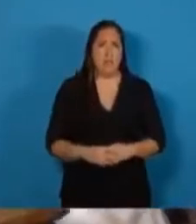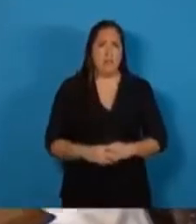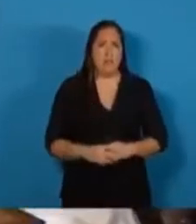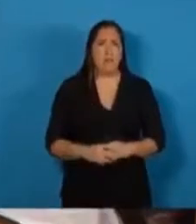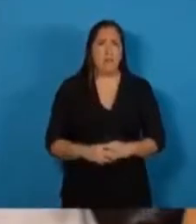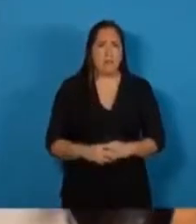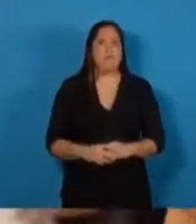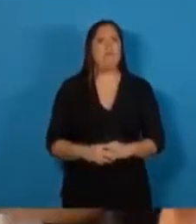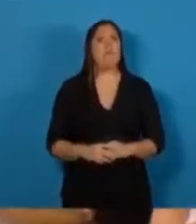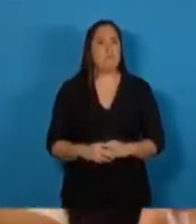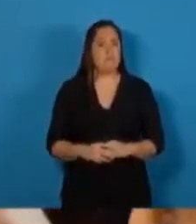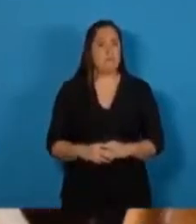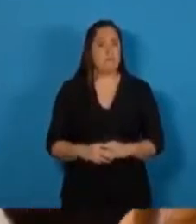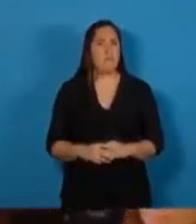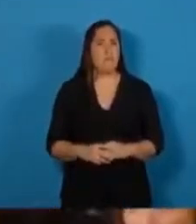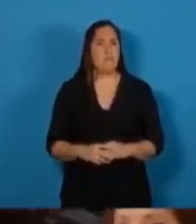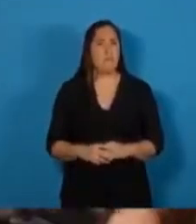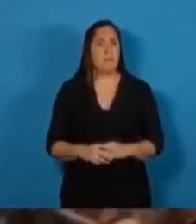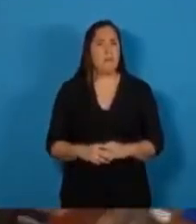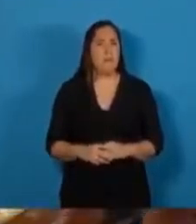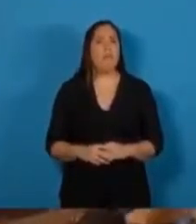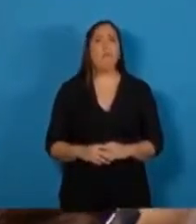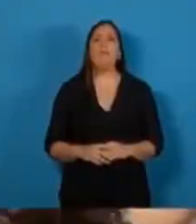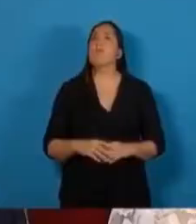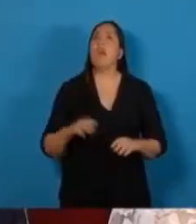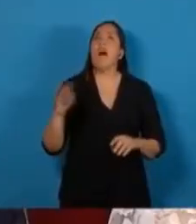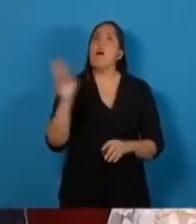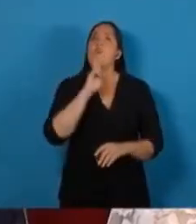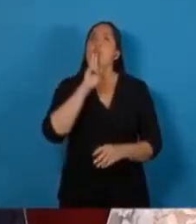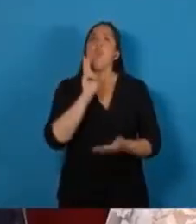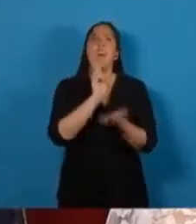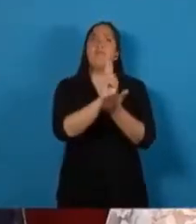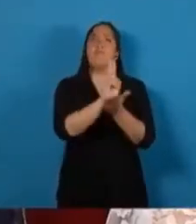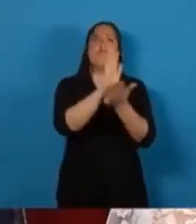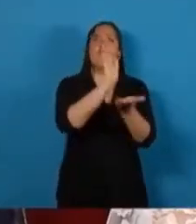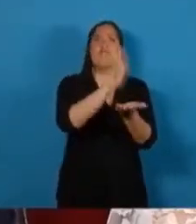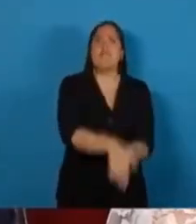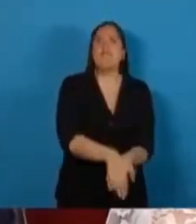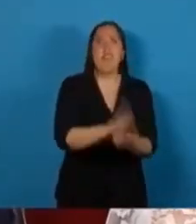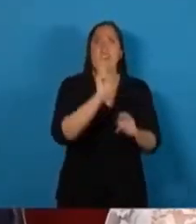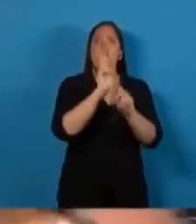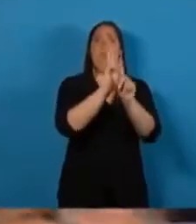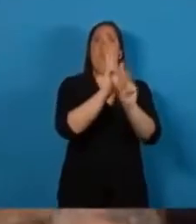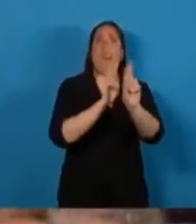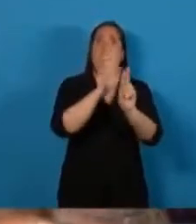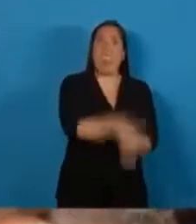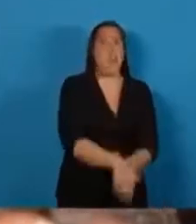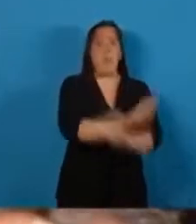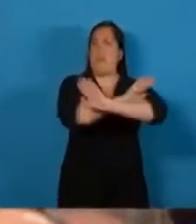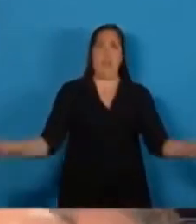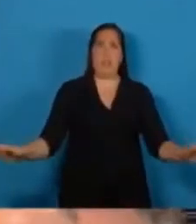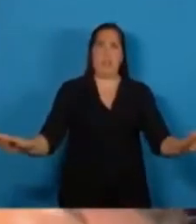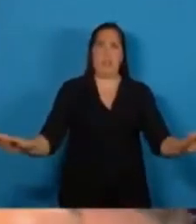Ni una menos debe ser una bandera de toda la sociedad y de